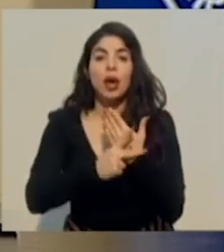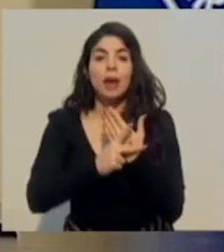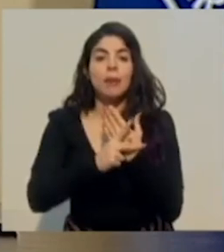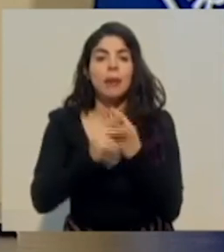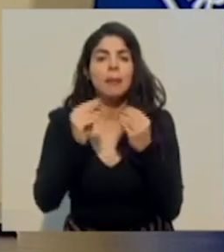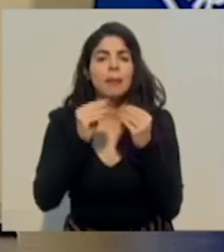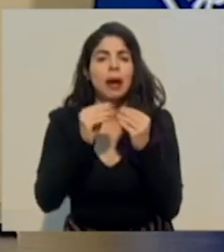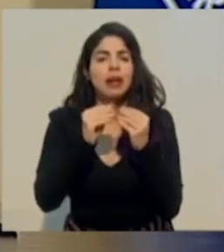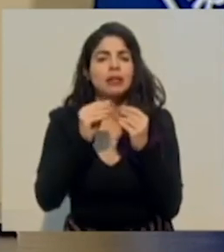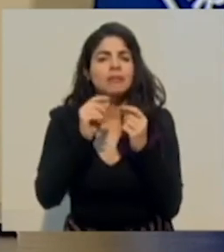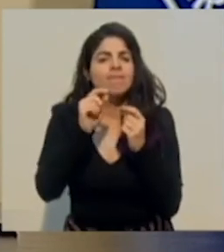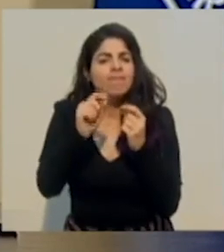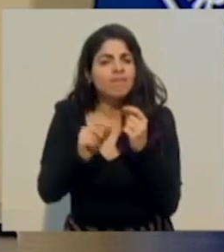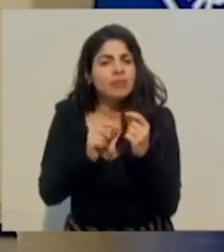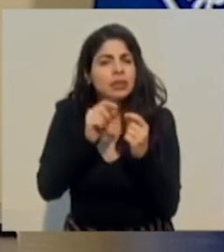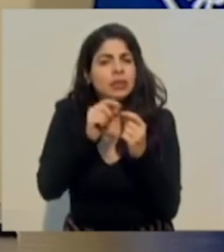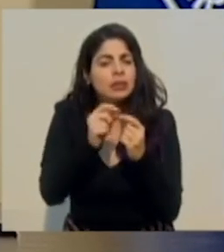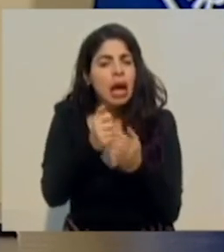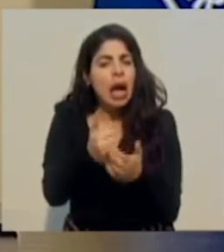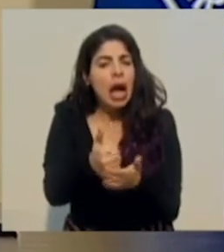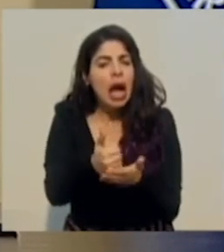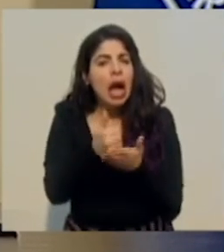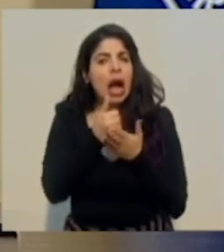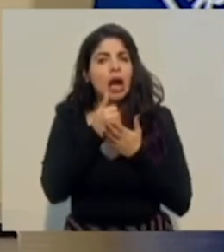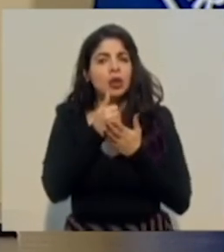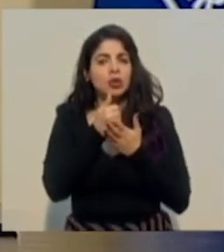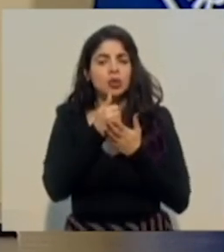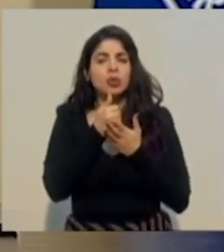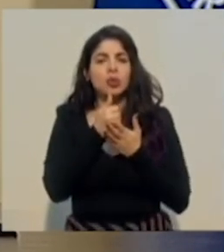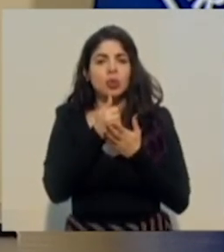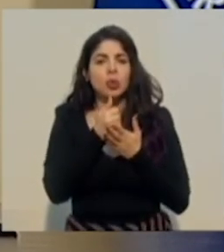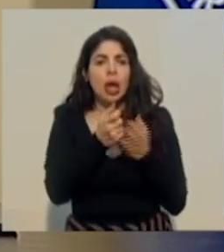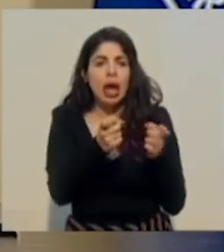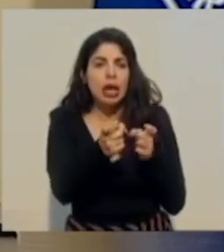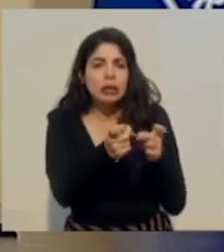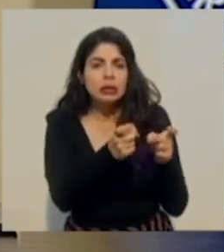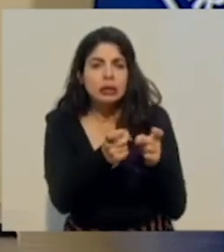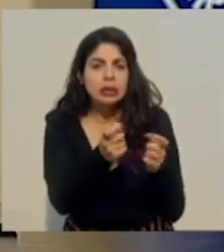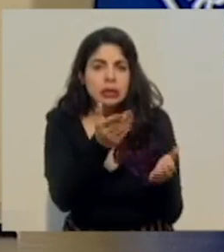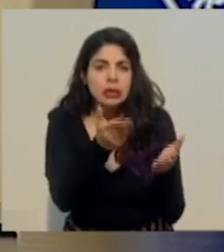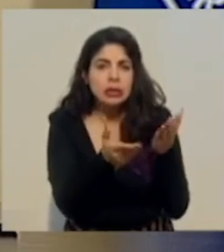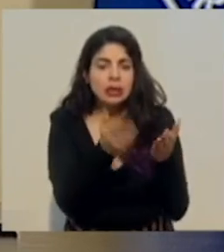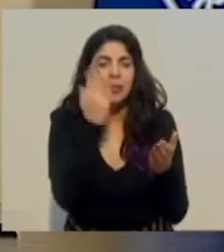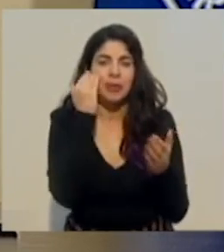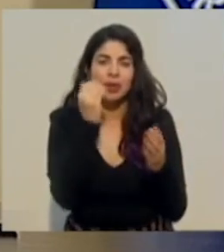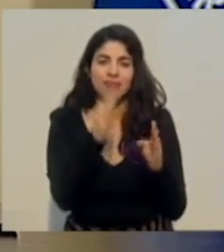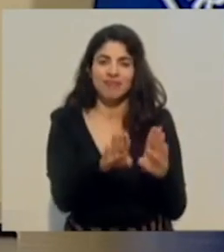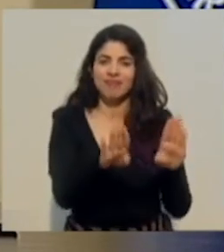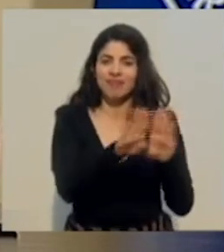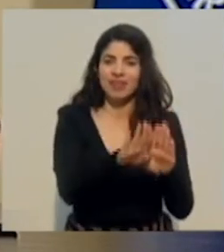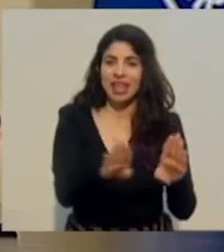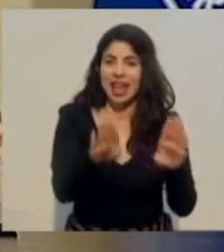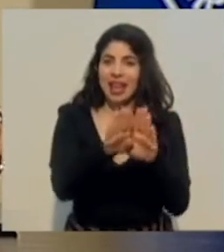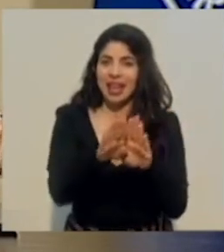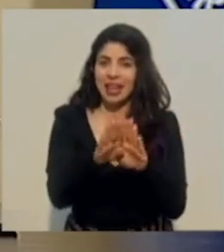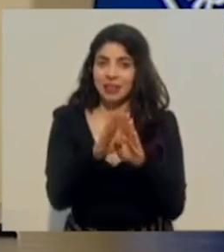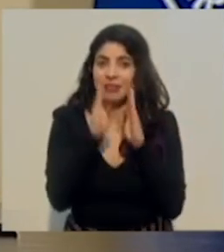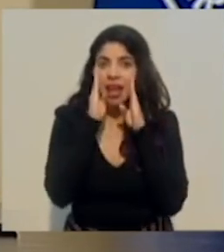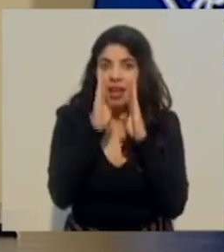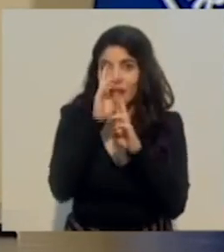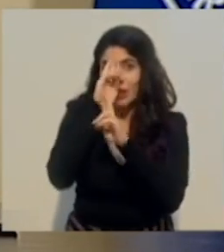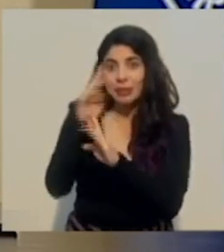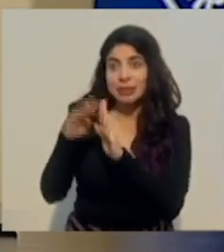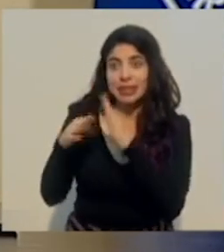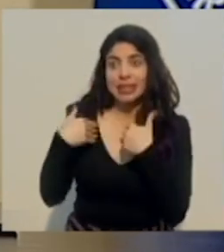amortiguar lo que han significado los cierres por, digamos, atendiendo normas sanitarias. Entonces, en el